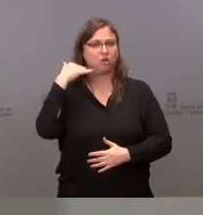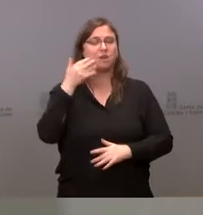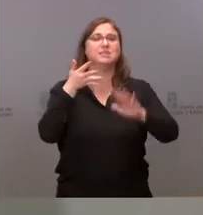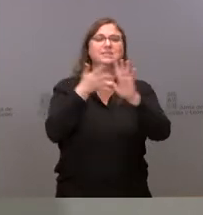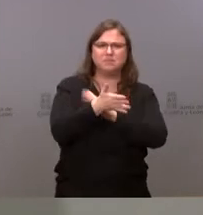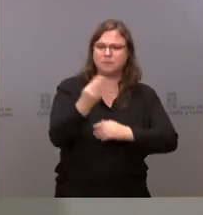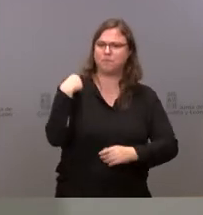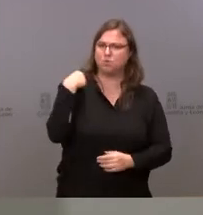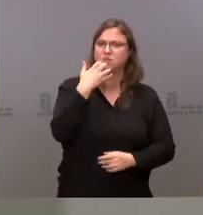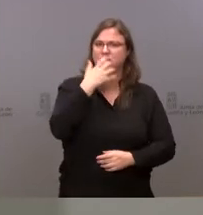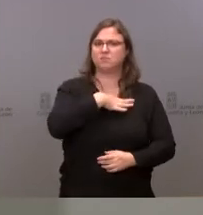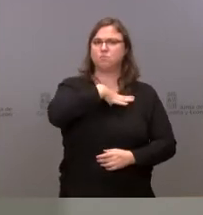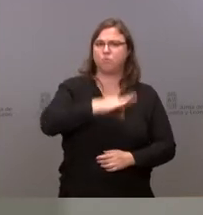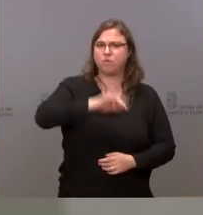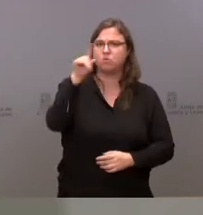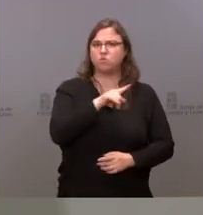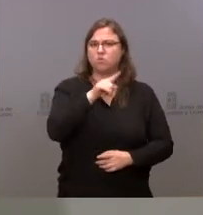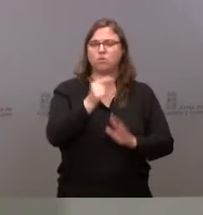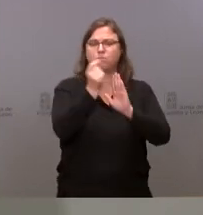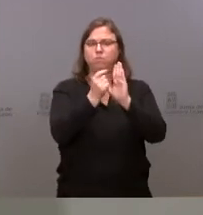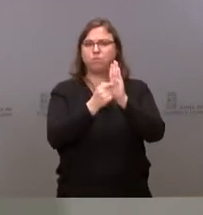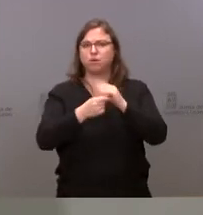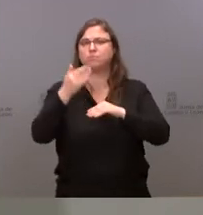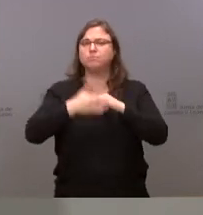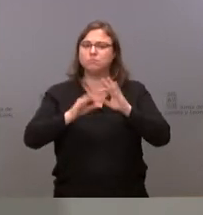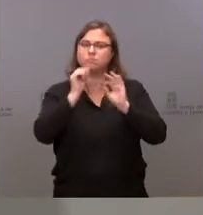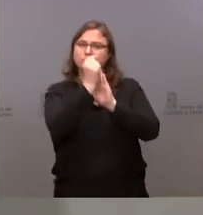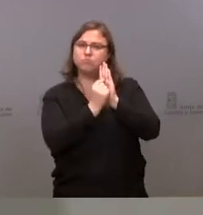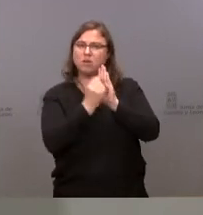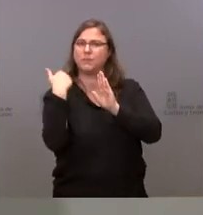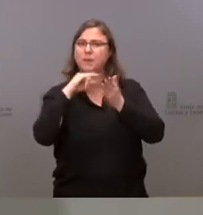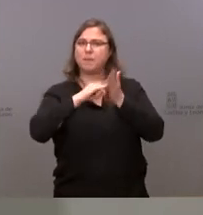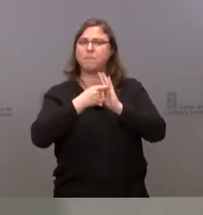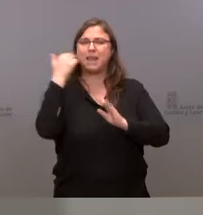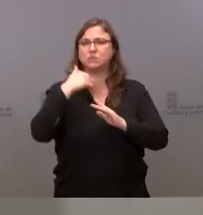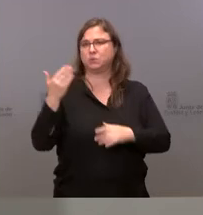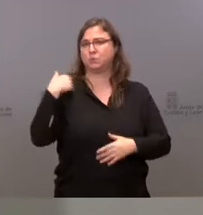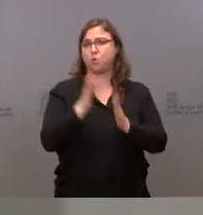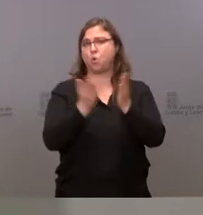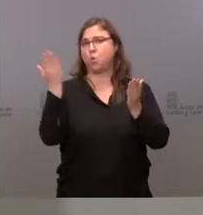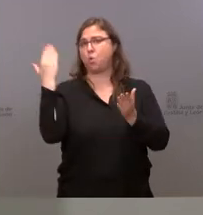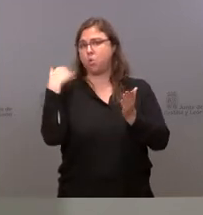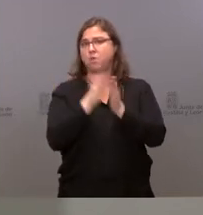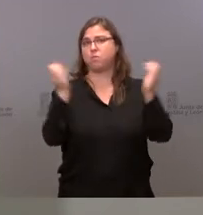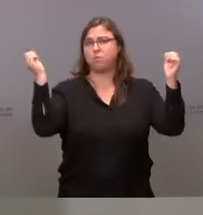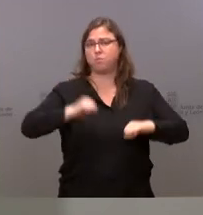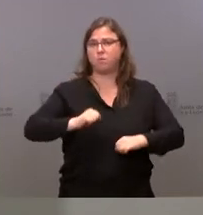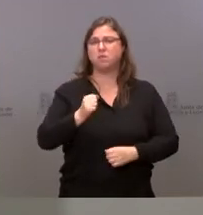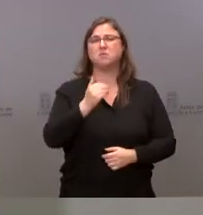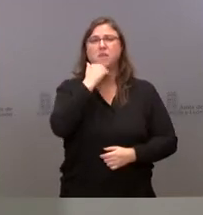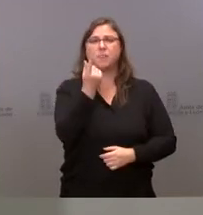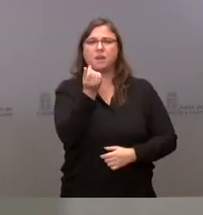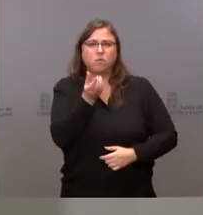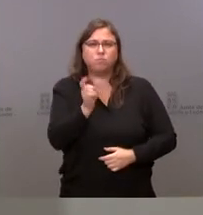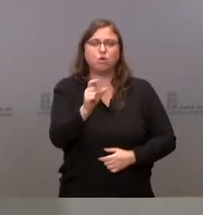capaces de desarrollar las prescripciones previstas en ese Plan Soria que se aprobó en el último Consejo de Gobierno por un importe muy próximo a los 160